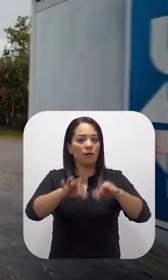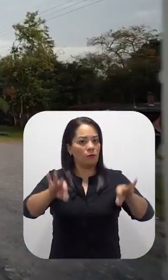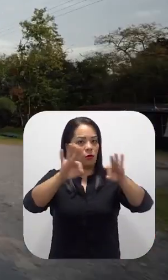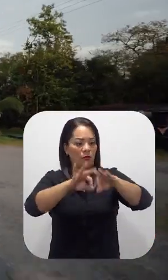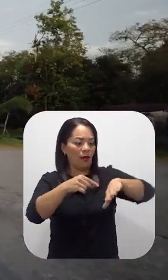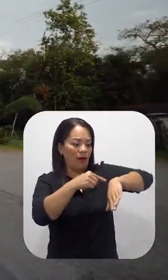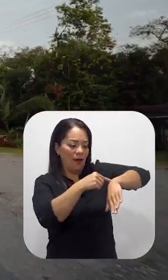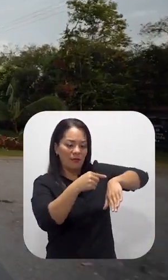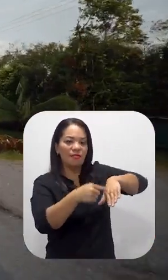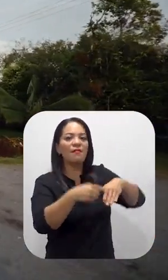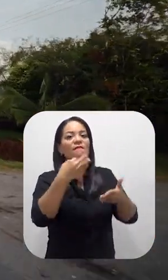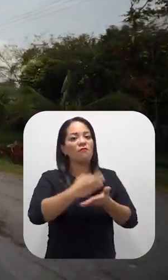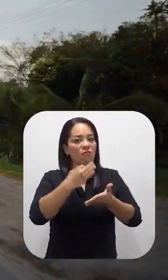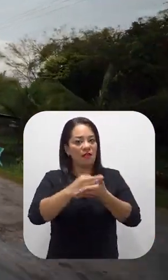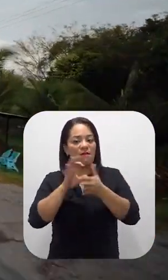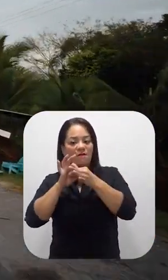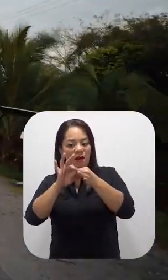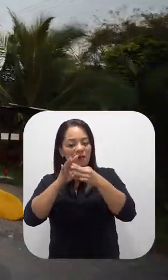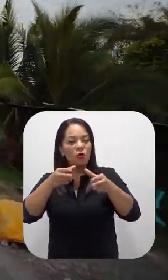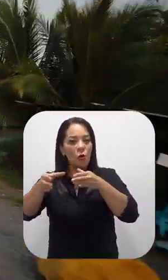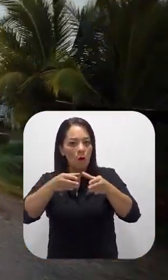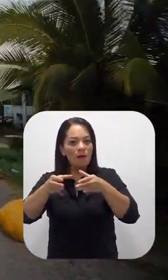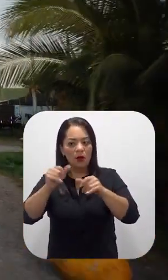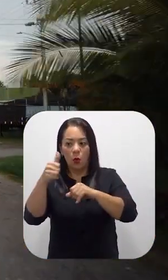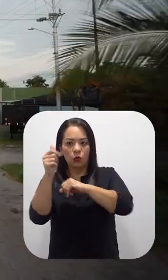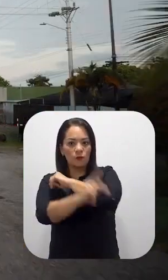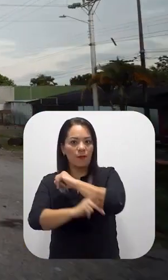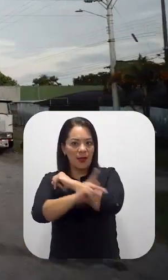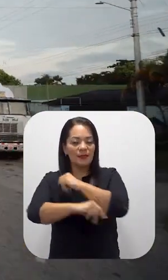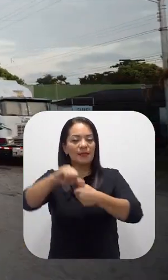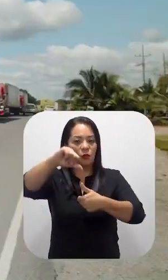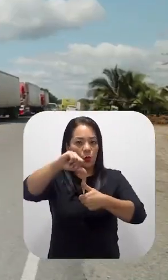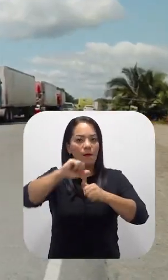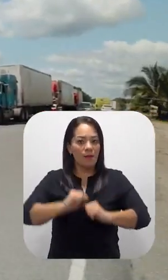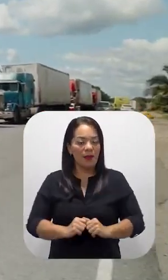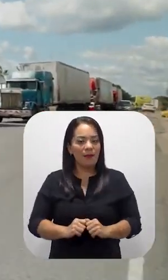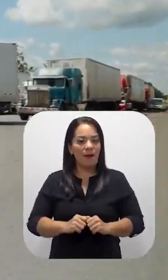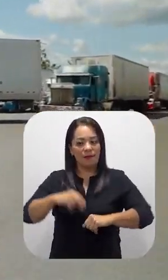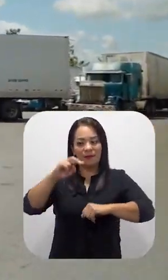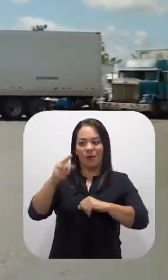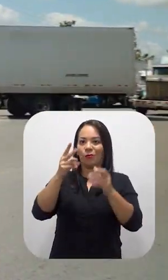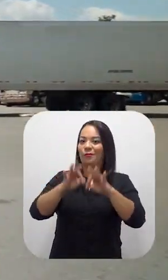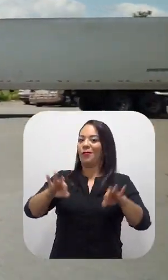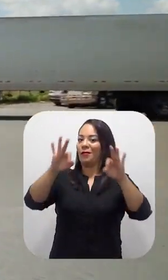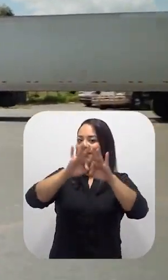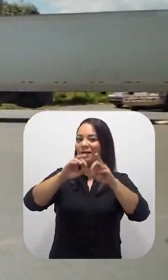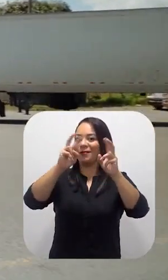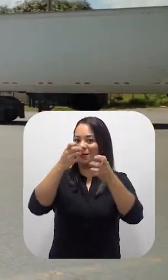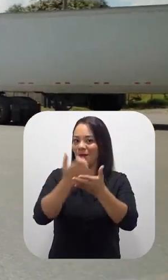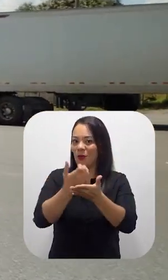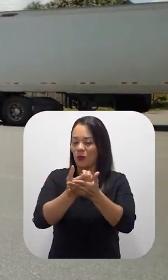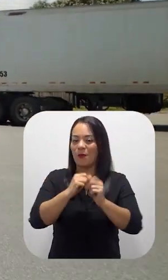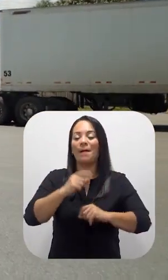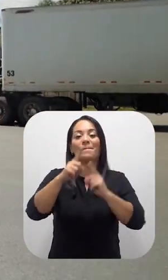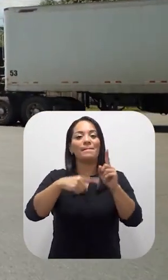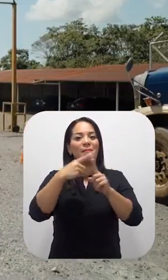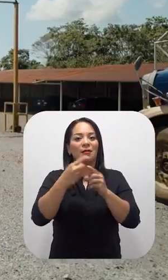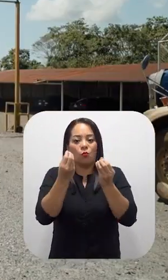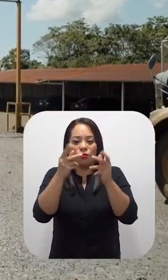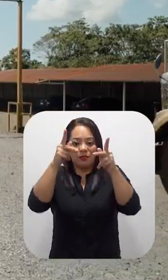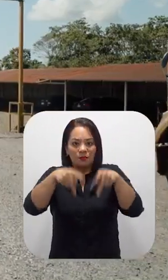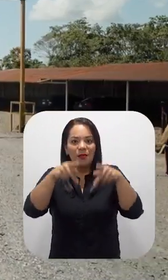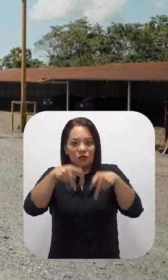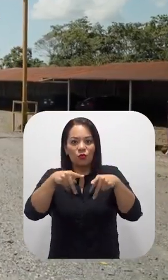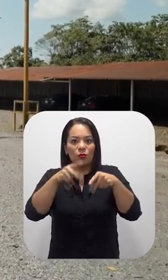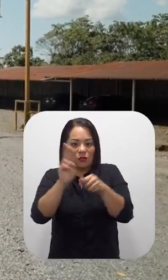zonas ocupan un lugar muy importante por la relación comercial con Centroamérica, segundo socio comercial en importancia, así como por el